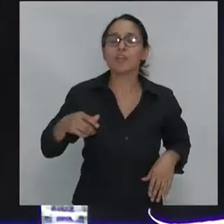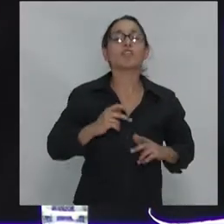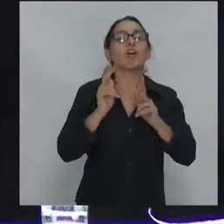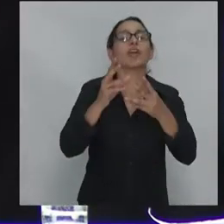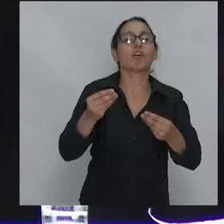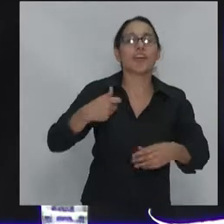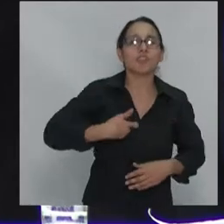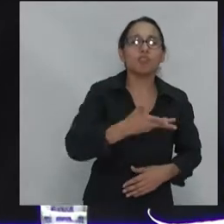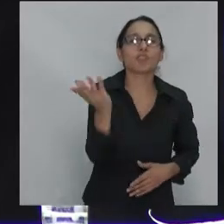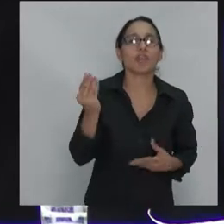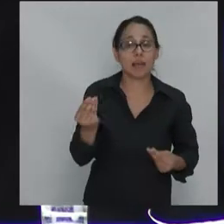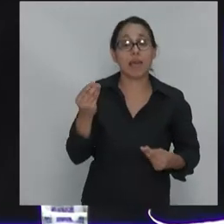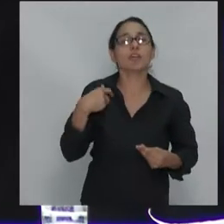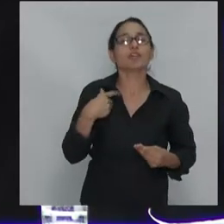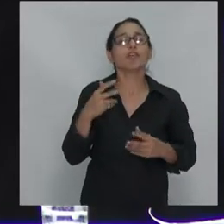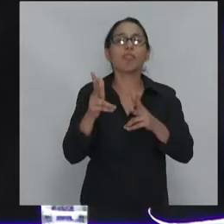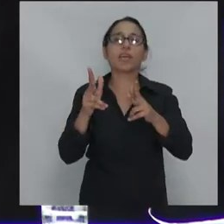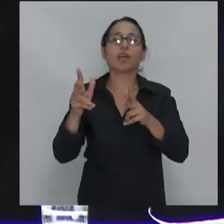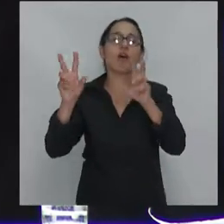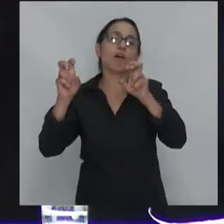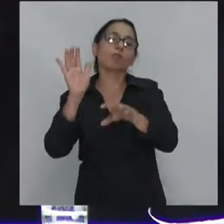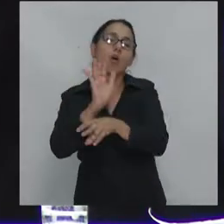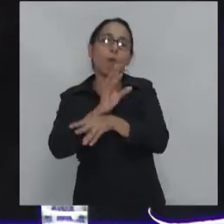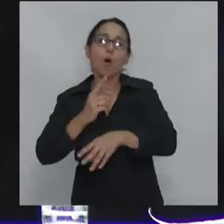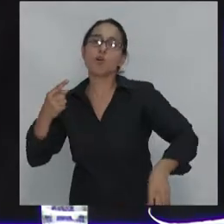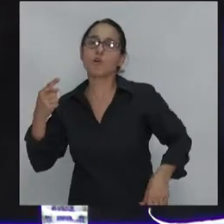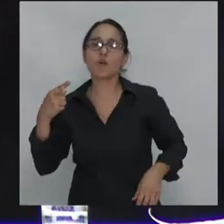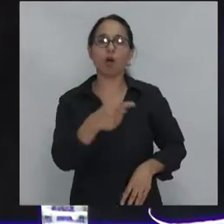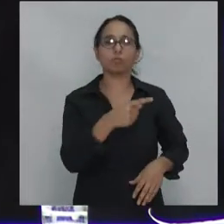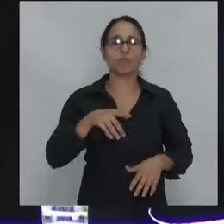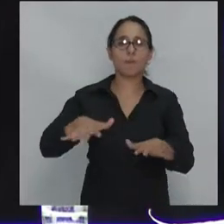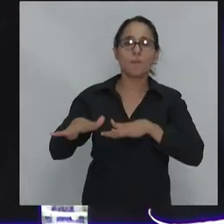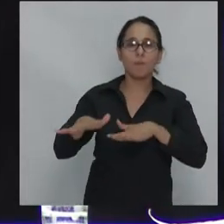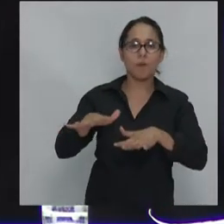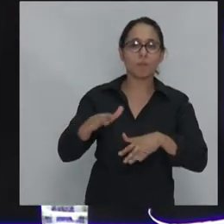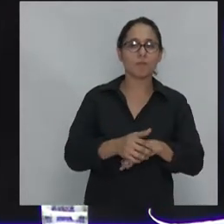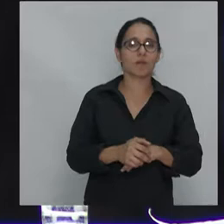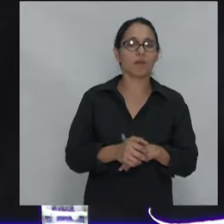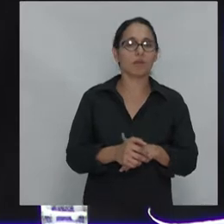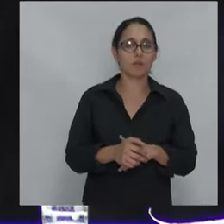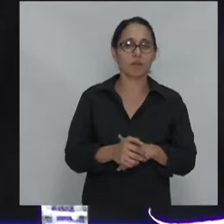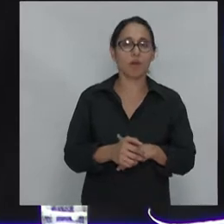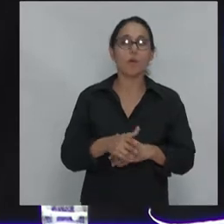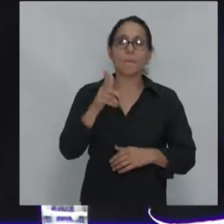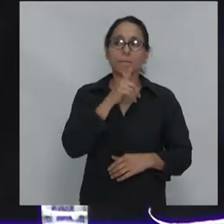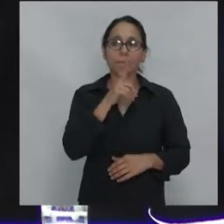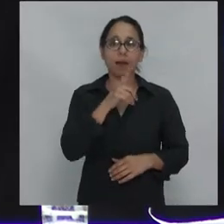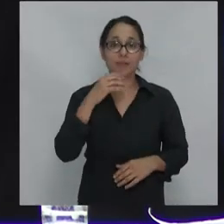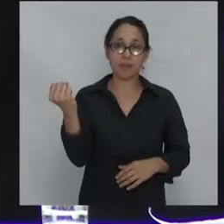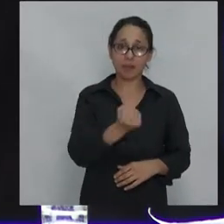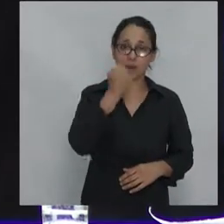contramovimiento a la Polanyi, resistiendo contra eso. Pero, como lo indicaba Polanyi, y eso me parece muy importante,